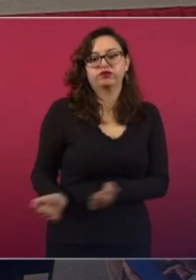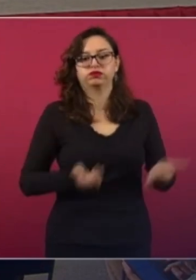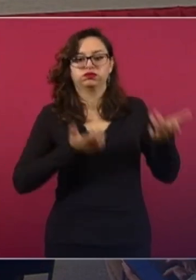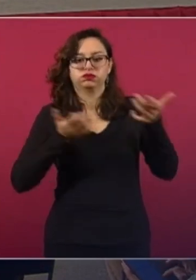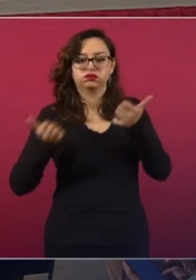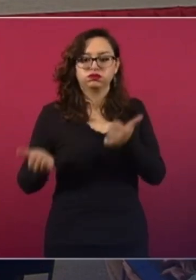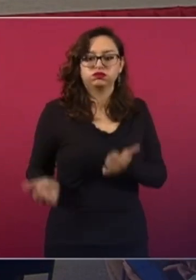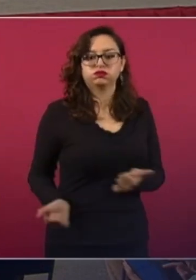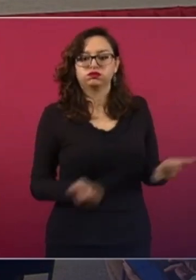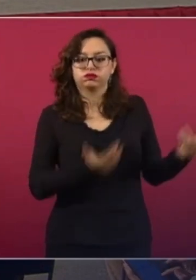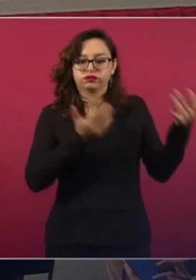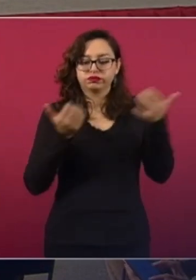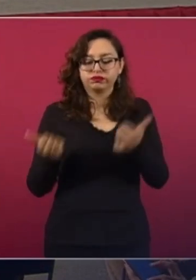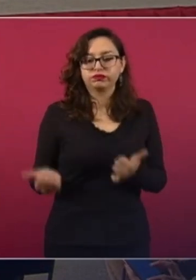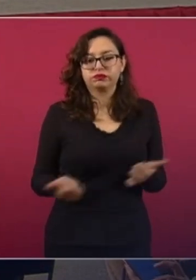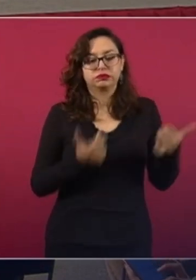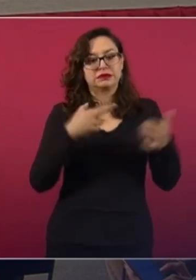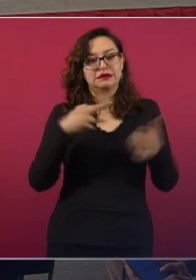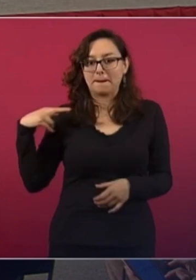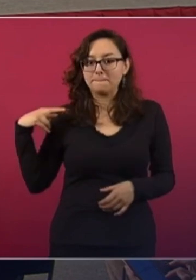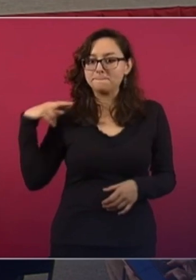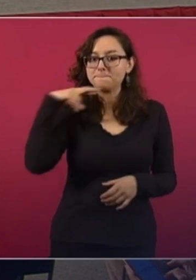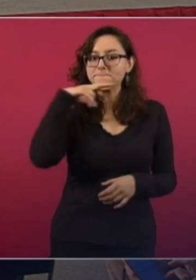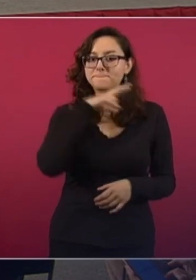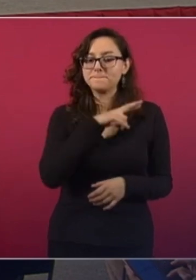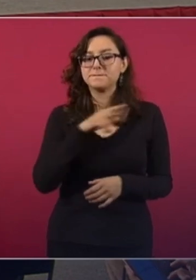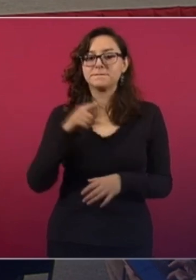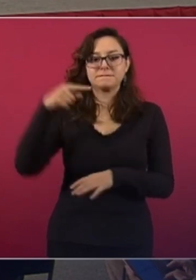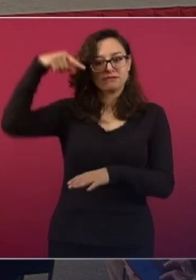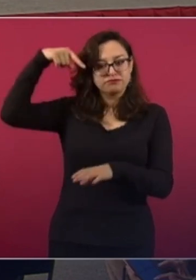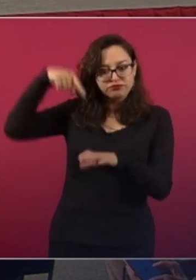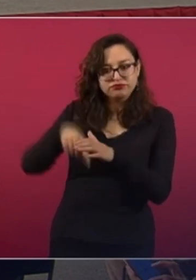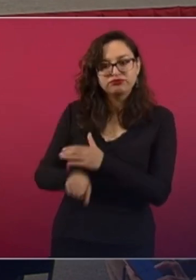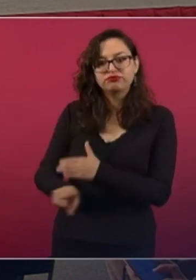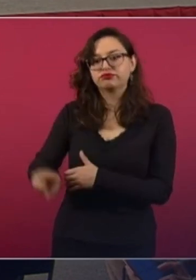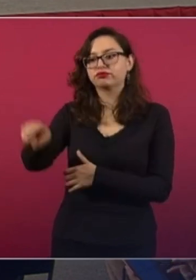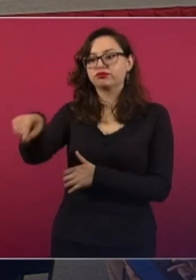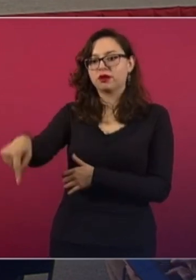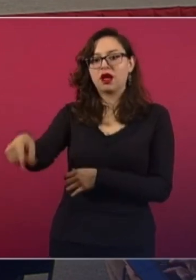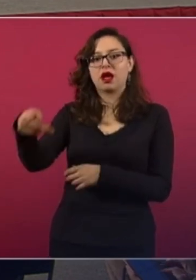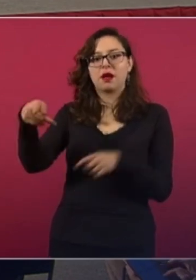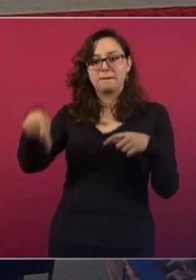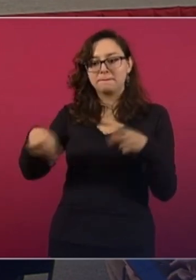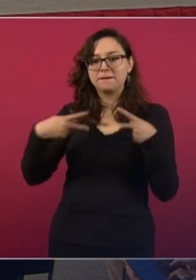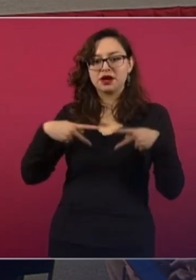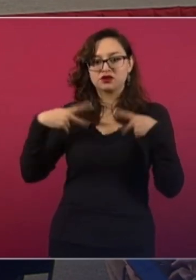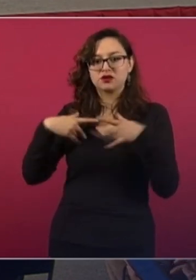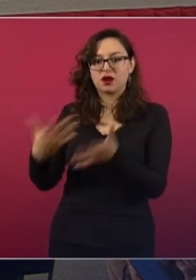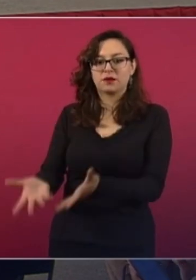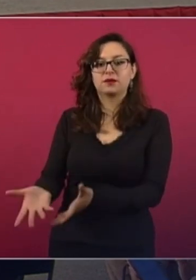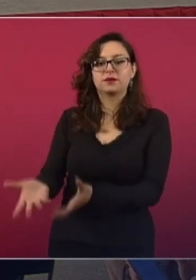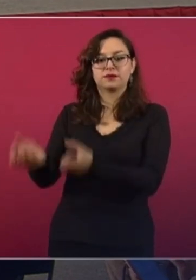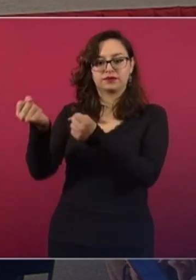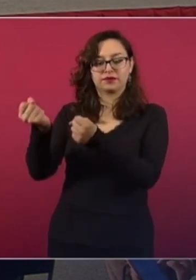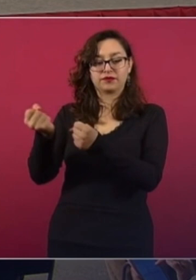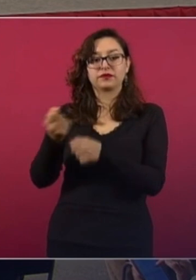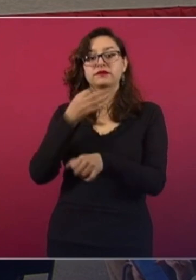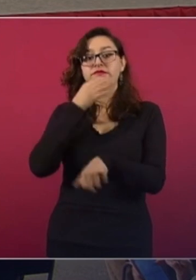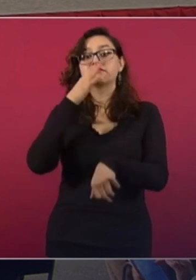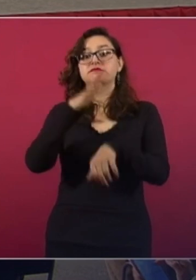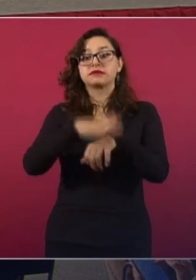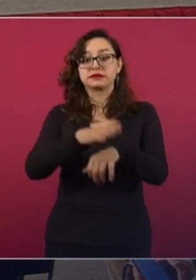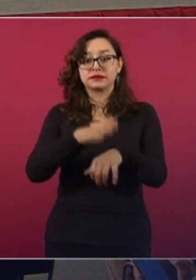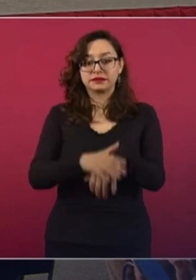acceso inmediato a las minas y rescatar cuanto antes a los mineros. Informa usted, presidente,